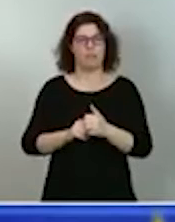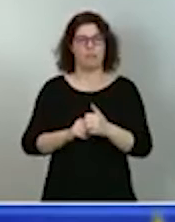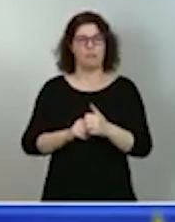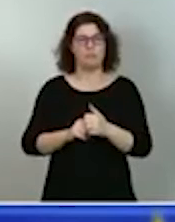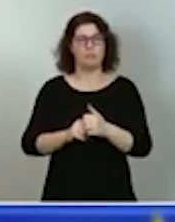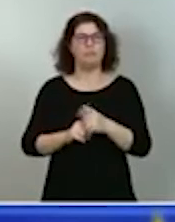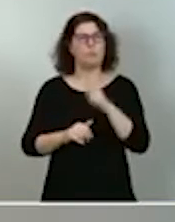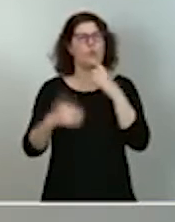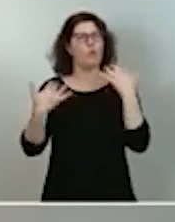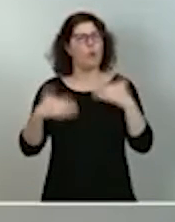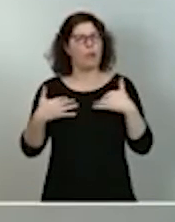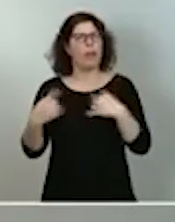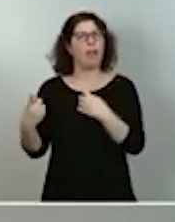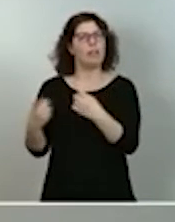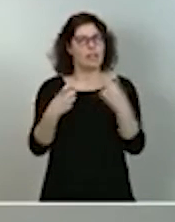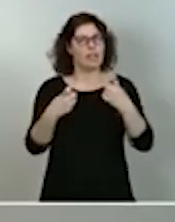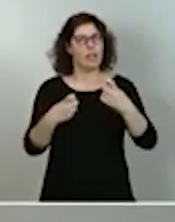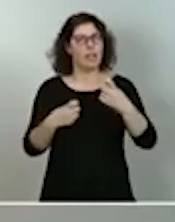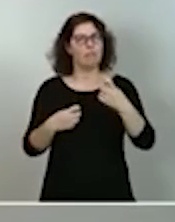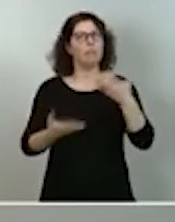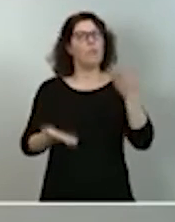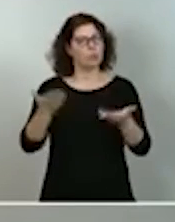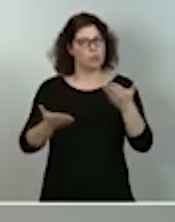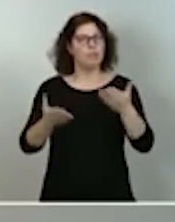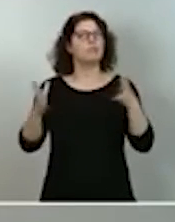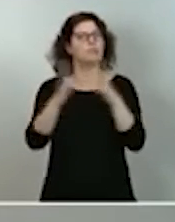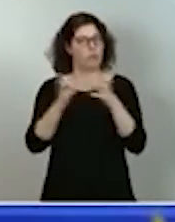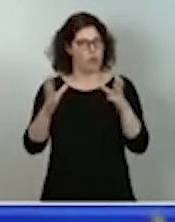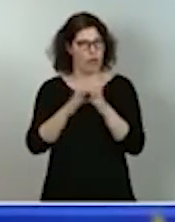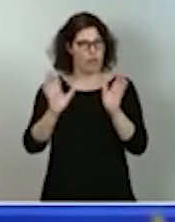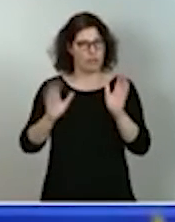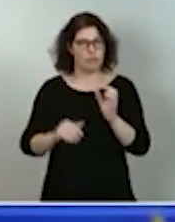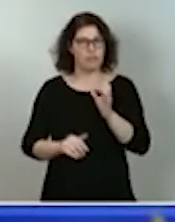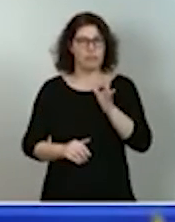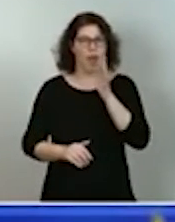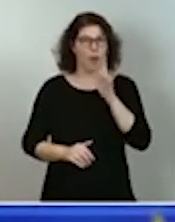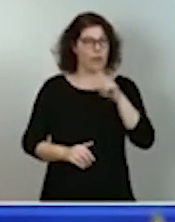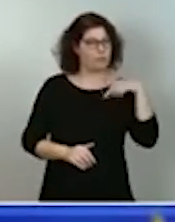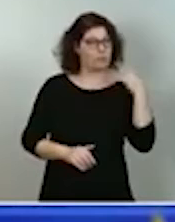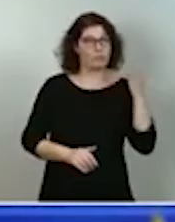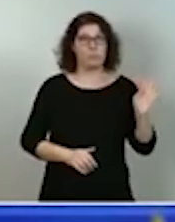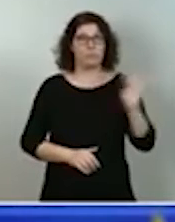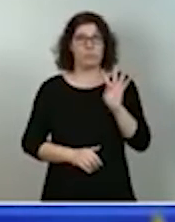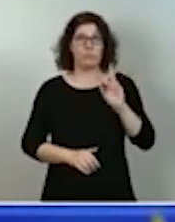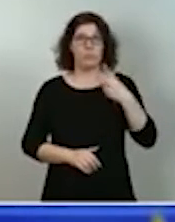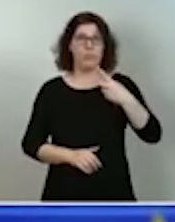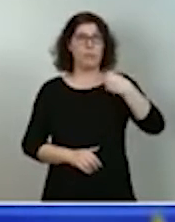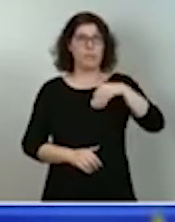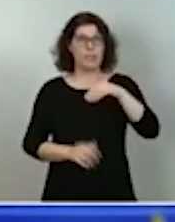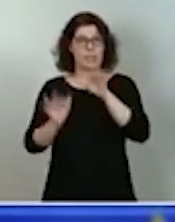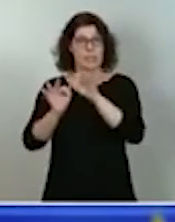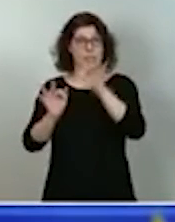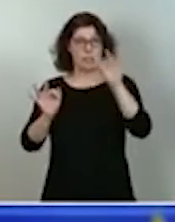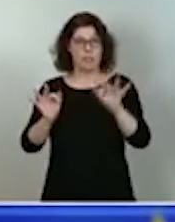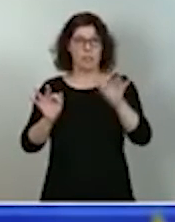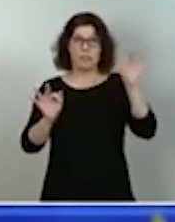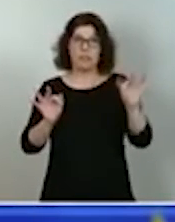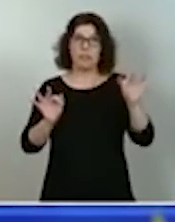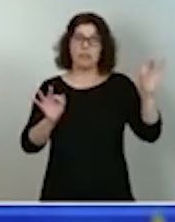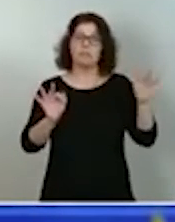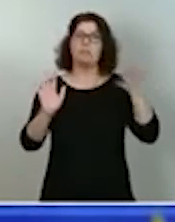ambiciosa, de la que ahora los otros vicepresidentes darán cuenta en el ámbito de sus